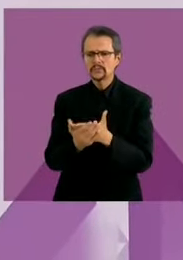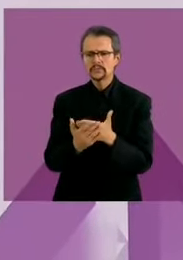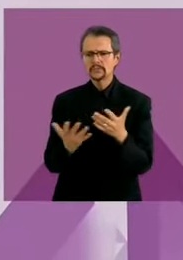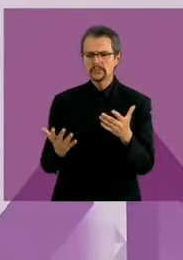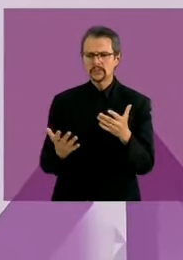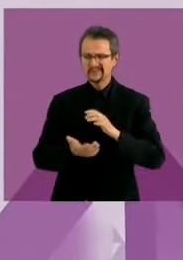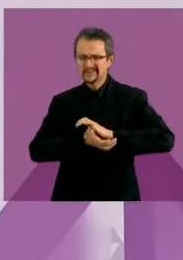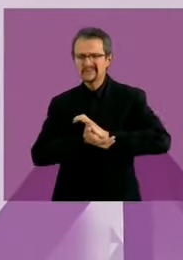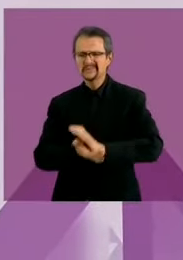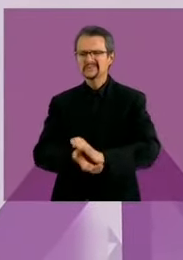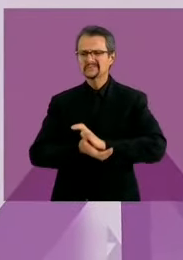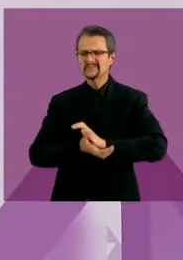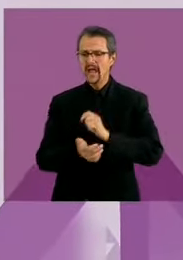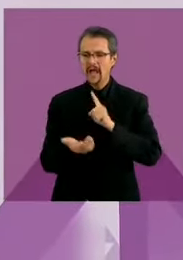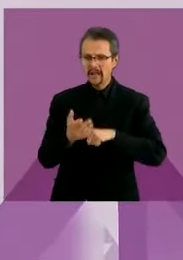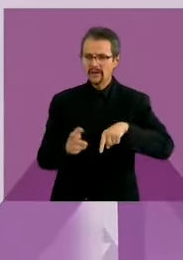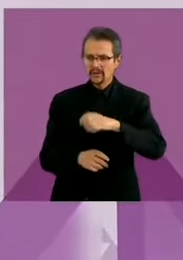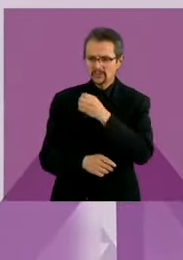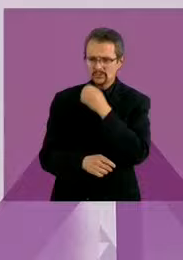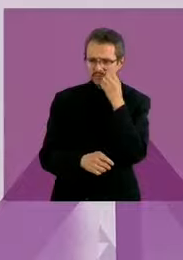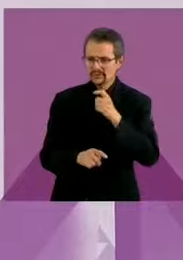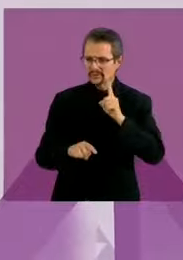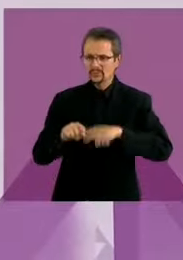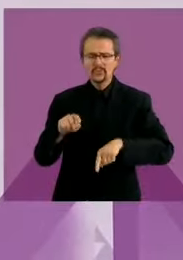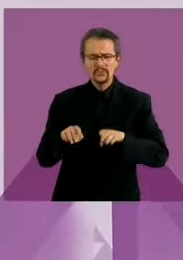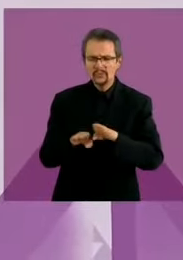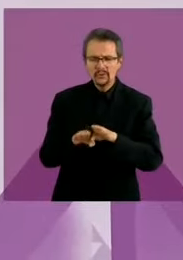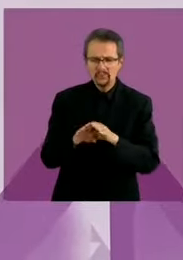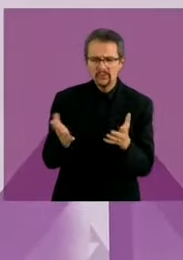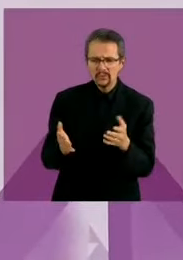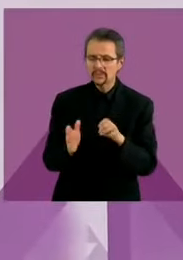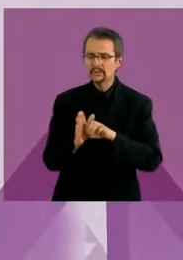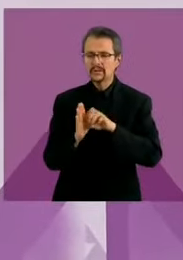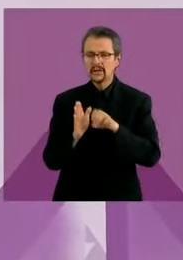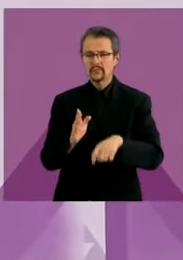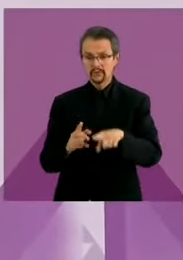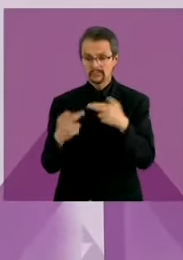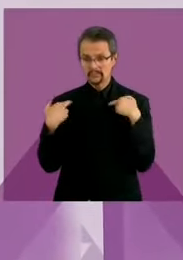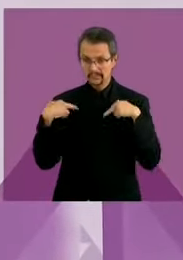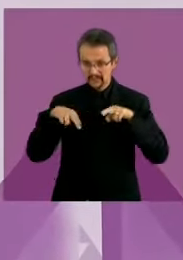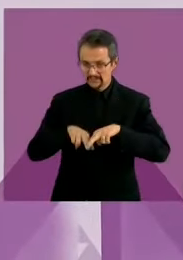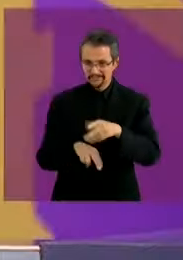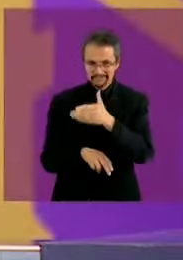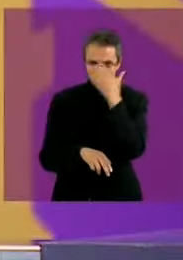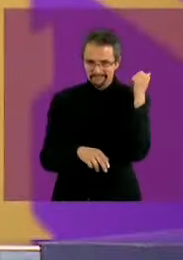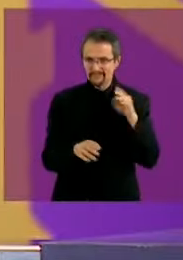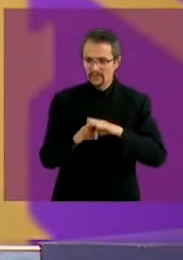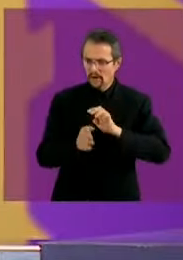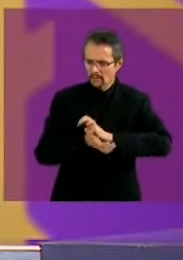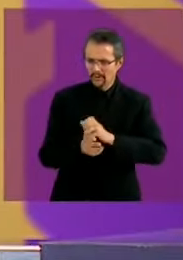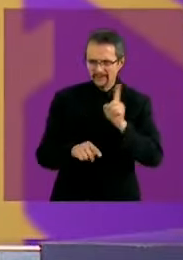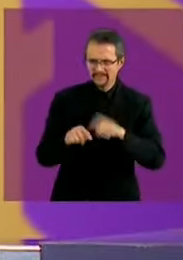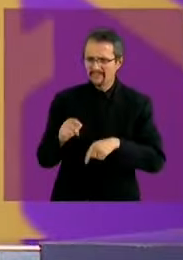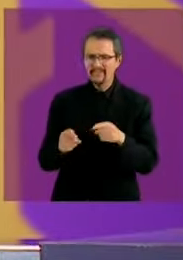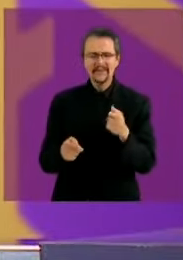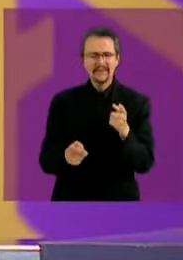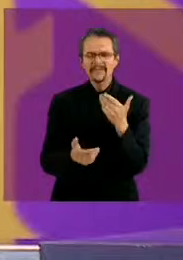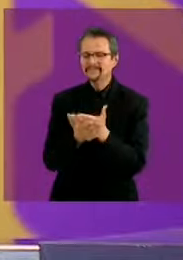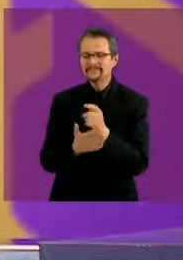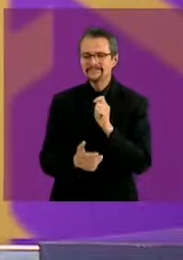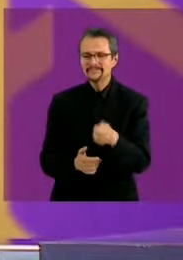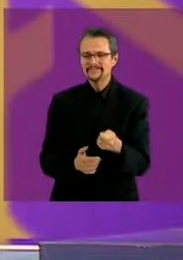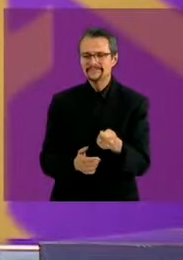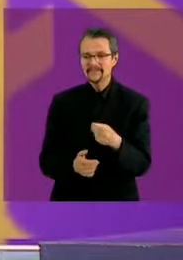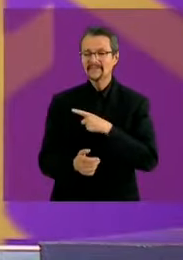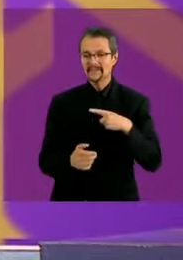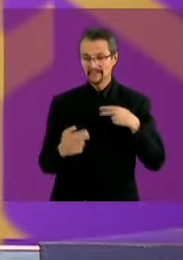que se sufre en las escuelas? ¿cómo lo haría si los maestros no están preparados para atenderlas? justo la capacitación y el acompañamiento